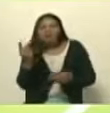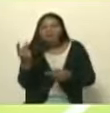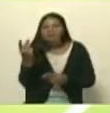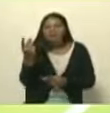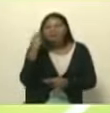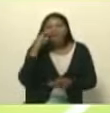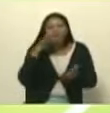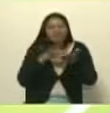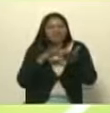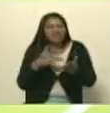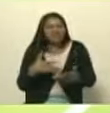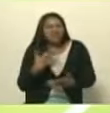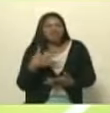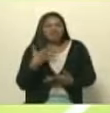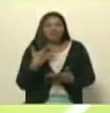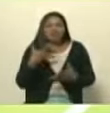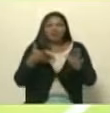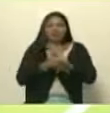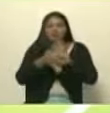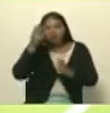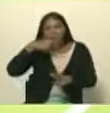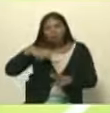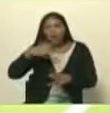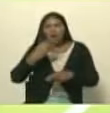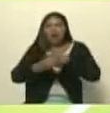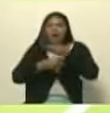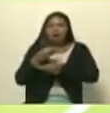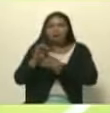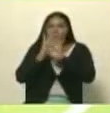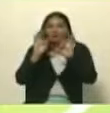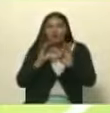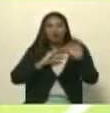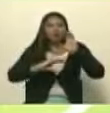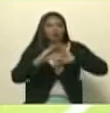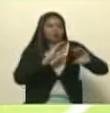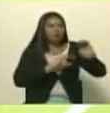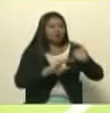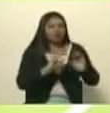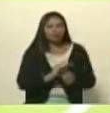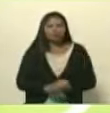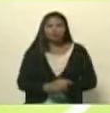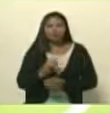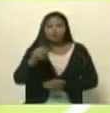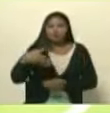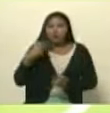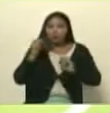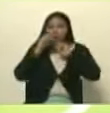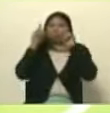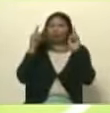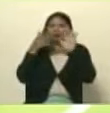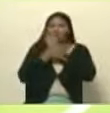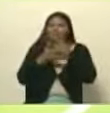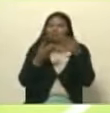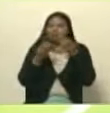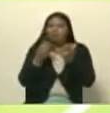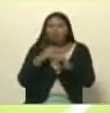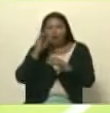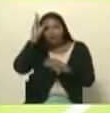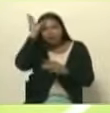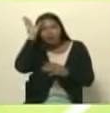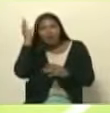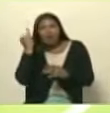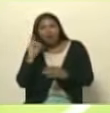palpar, sentir lo que el pueblo viene haciendo en materia comunicacional. Te pudieras sorprender ver de la gran capacidad